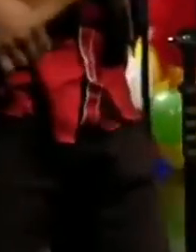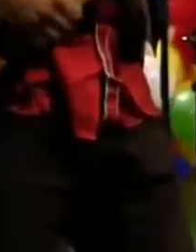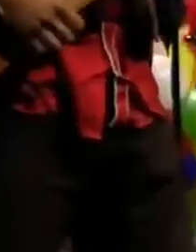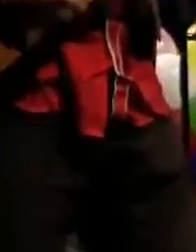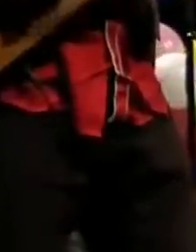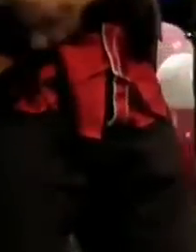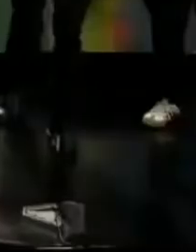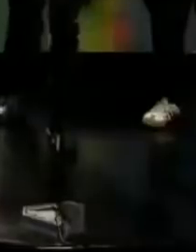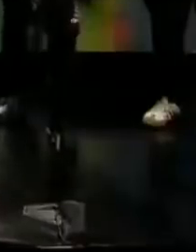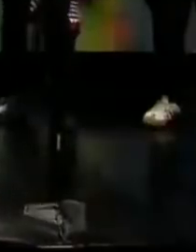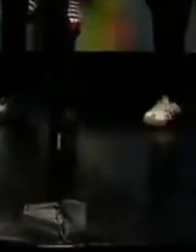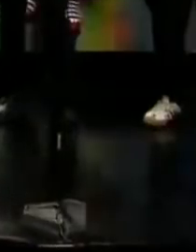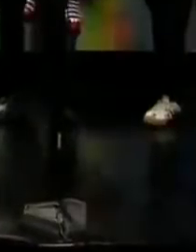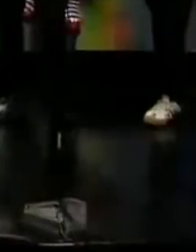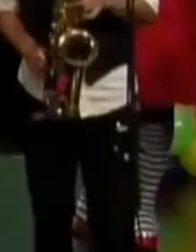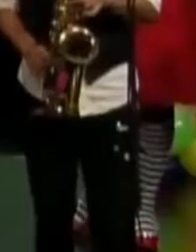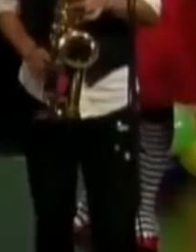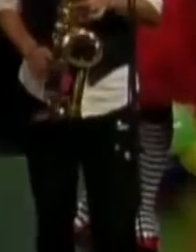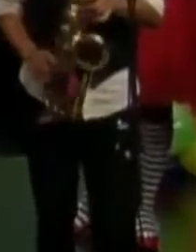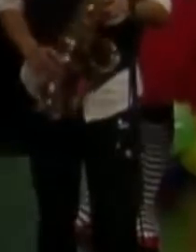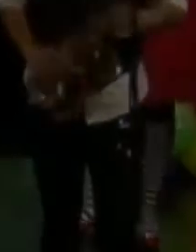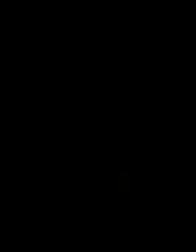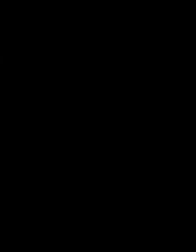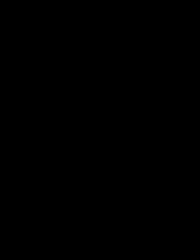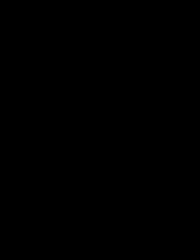que no ves que el sol se ha escondido.